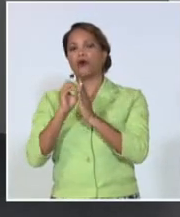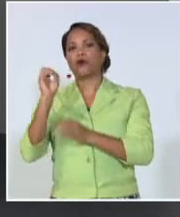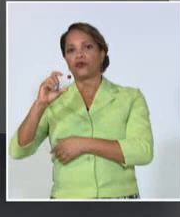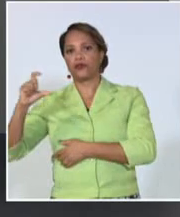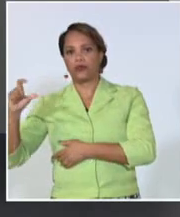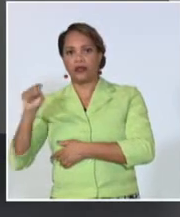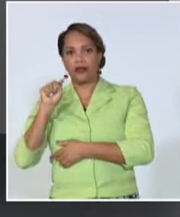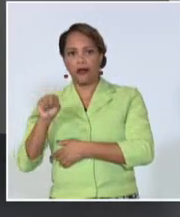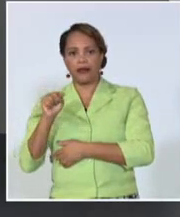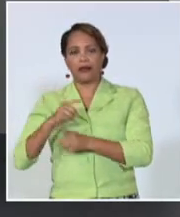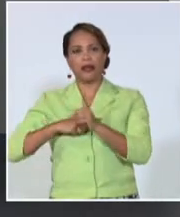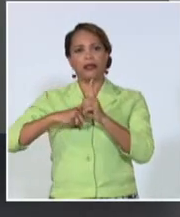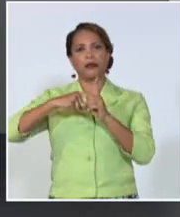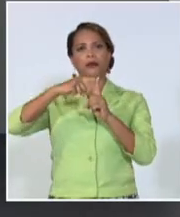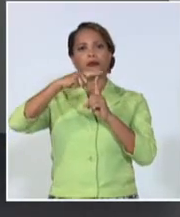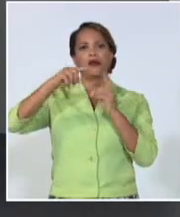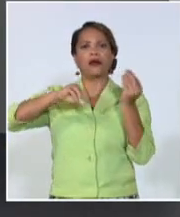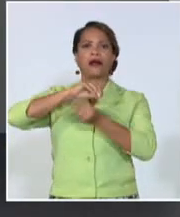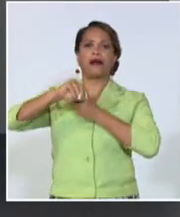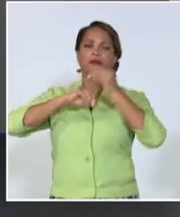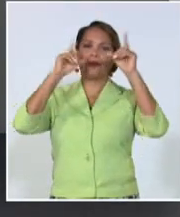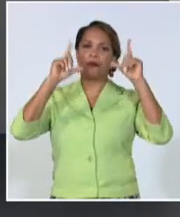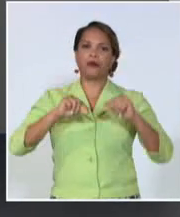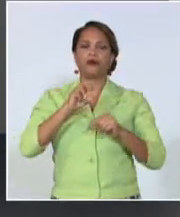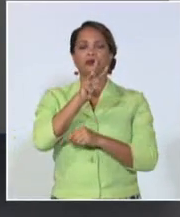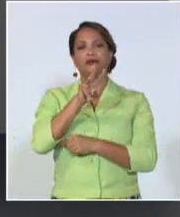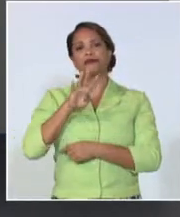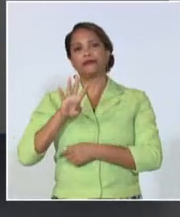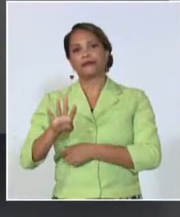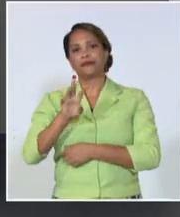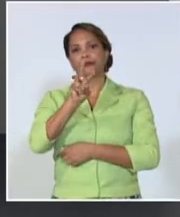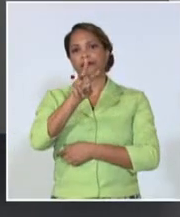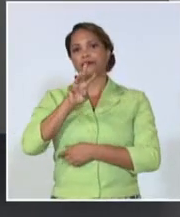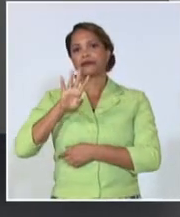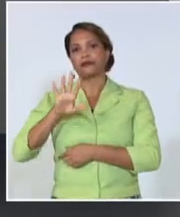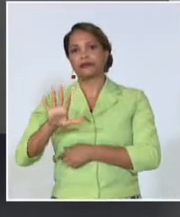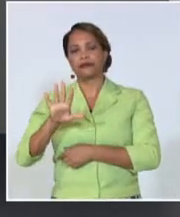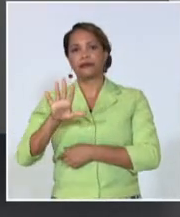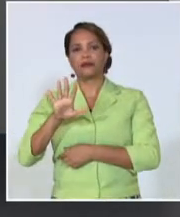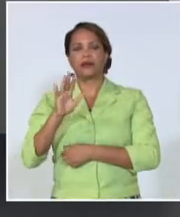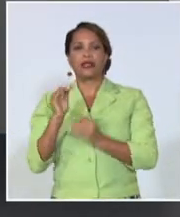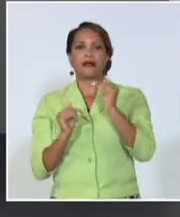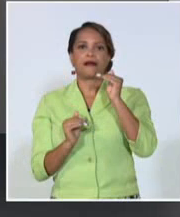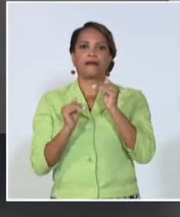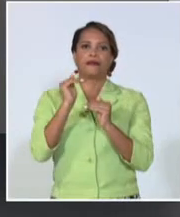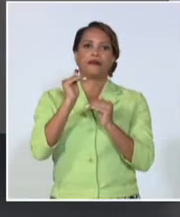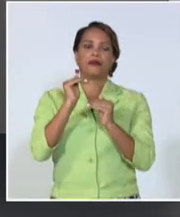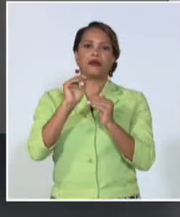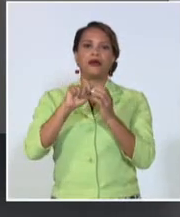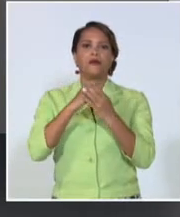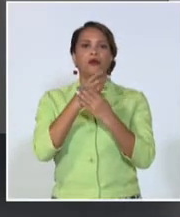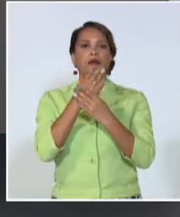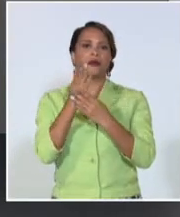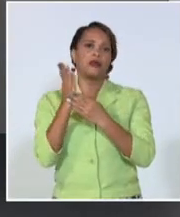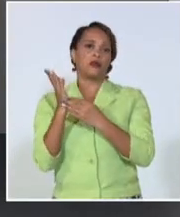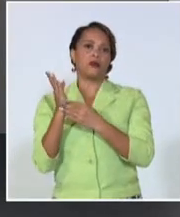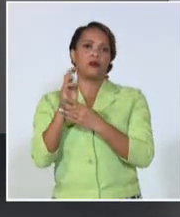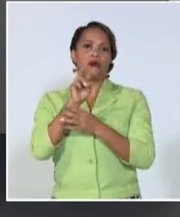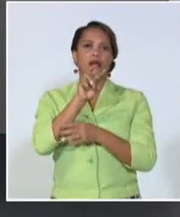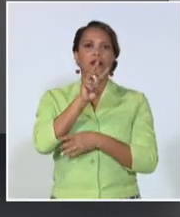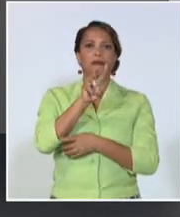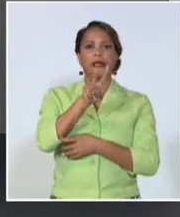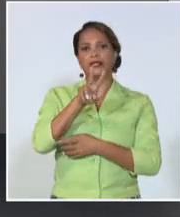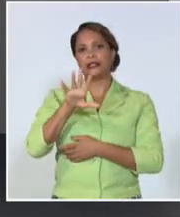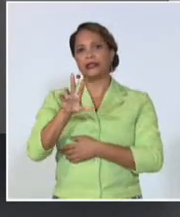temperaturas con muy poco cambio, 34, 35 las máximas y la madrugada con valores de 25,